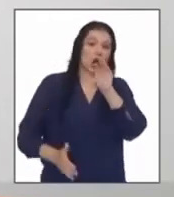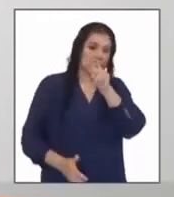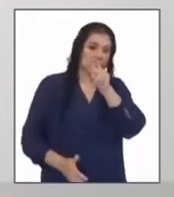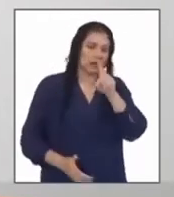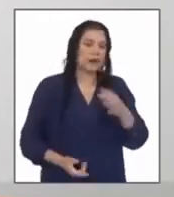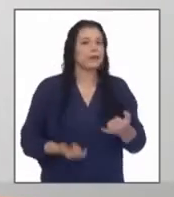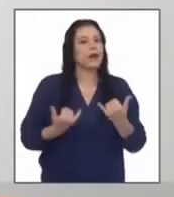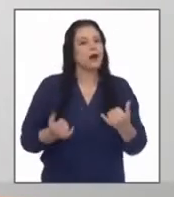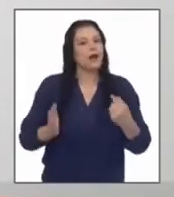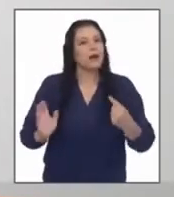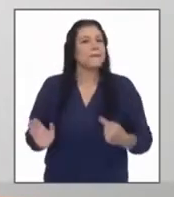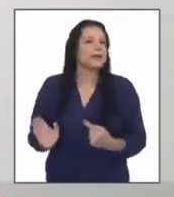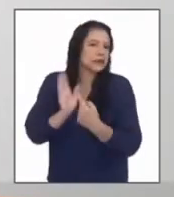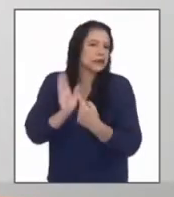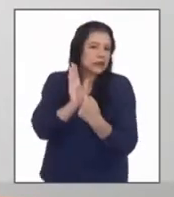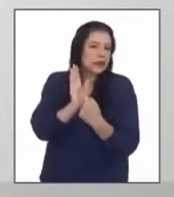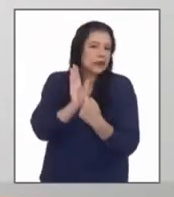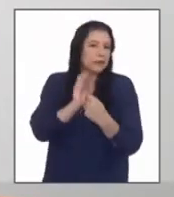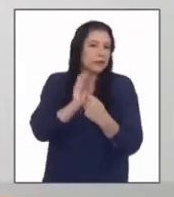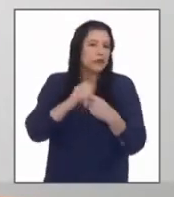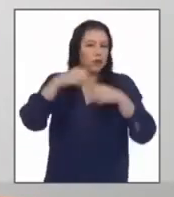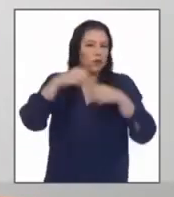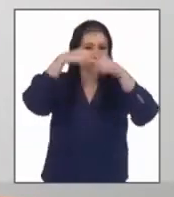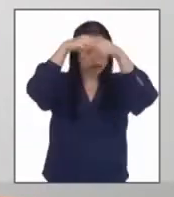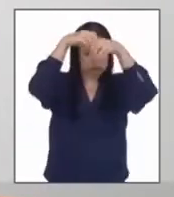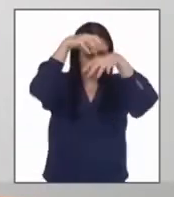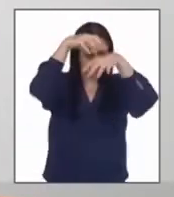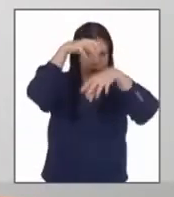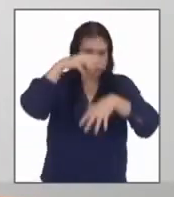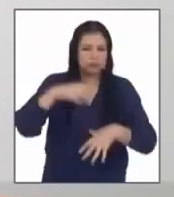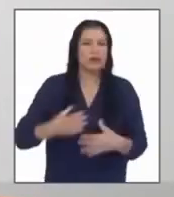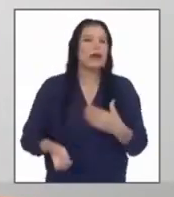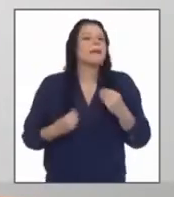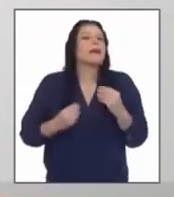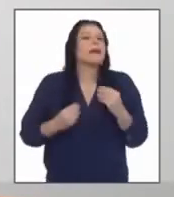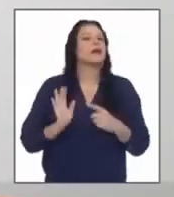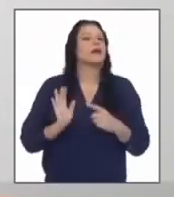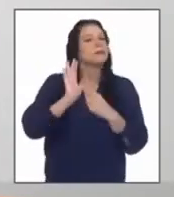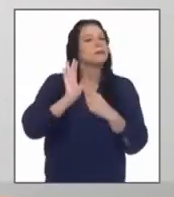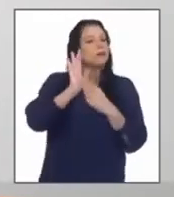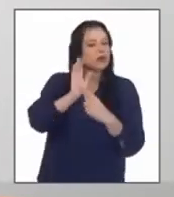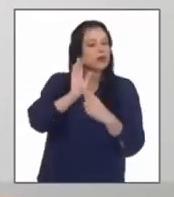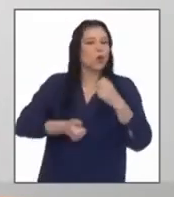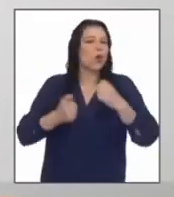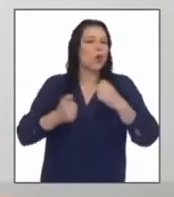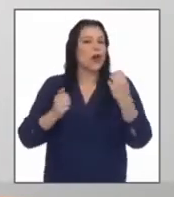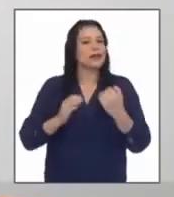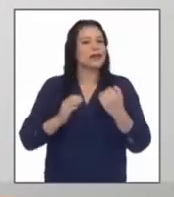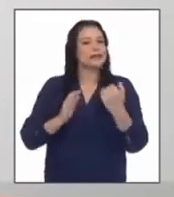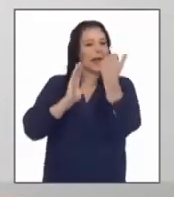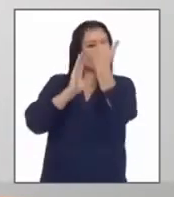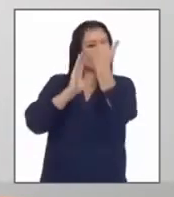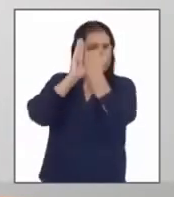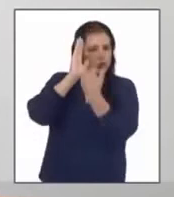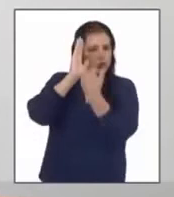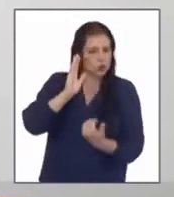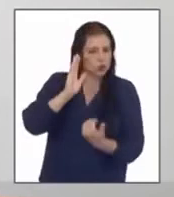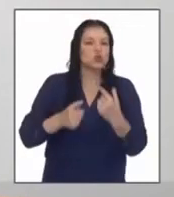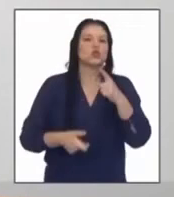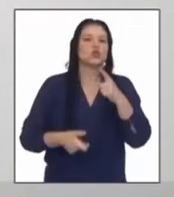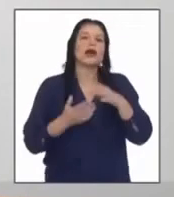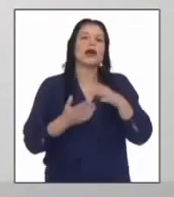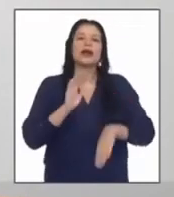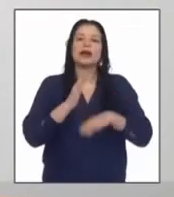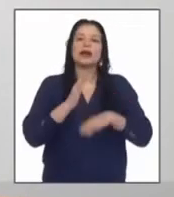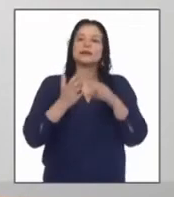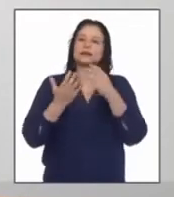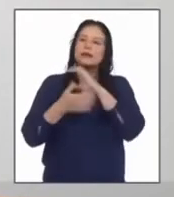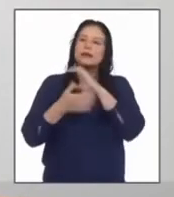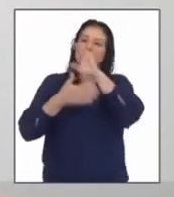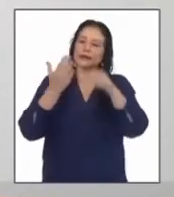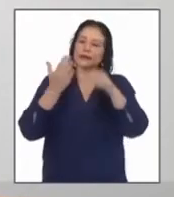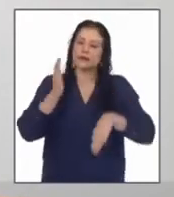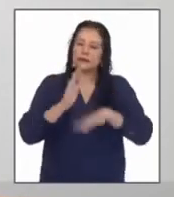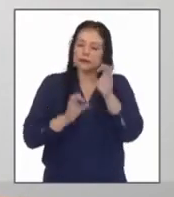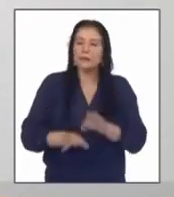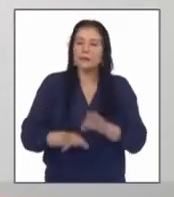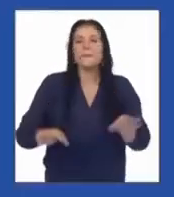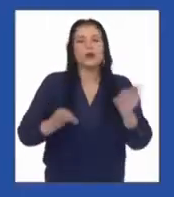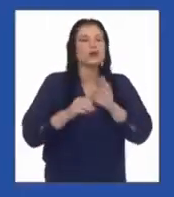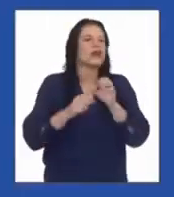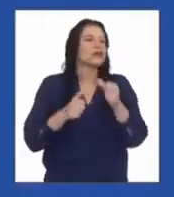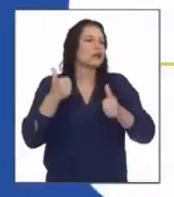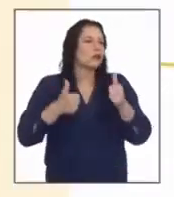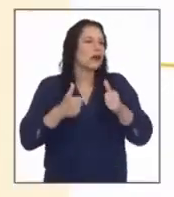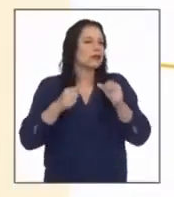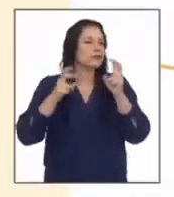presentaremos un organizador a fin de señalar la estructura y los aspectos más relevantes de una